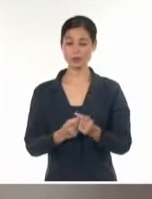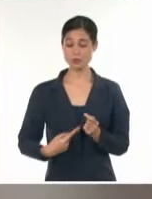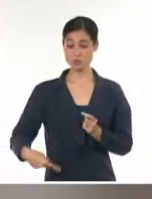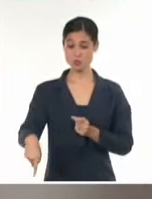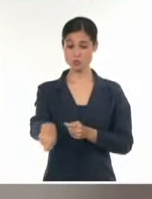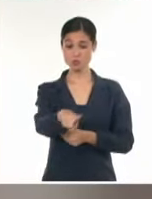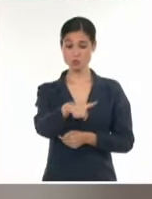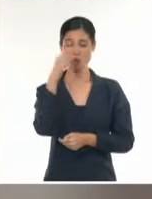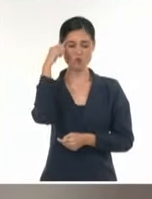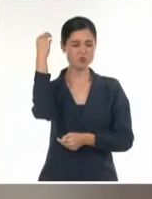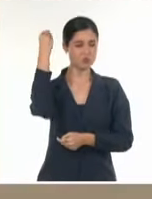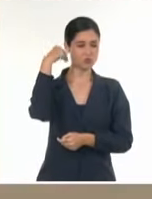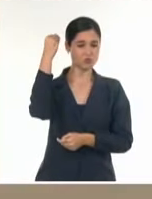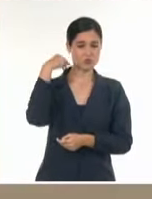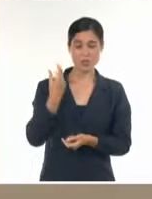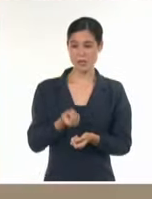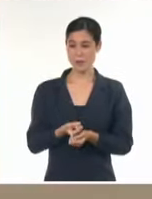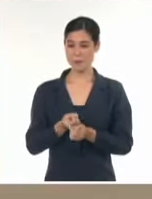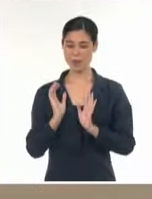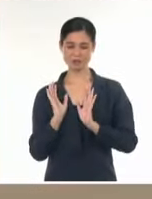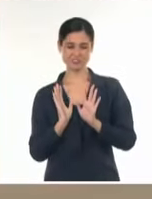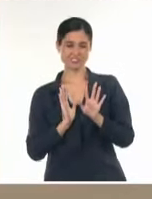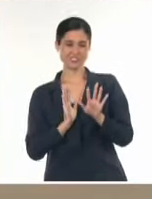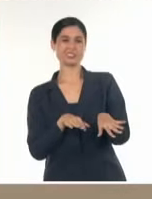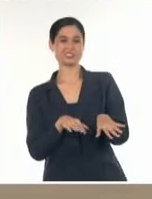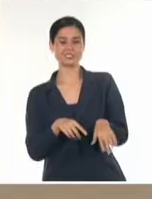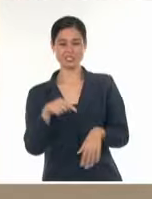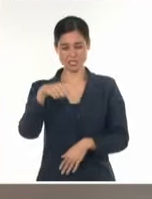del racismo y los prejuicios en la actualidad.